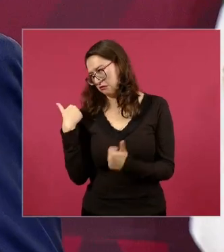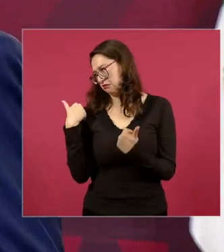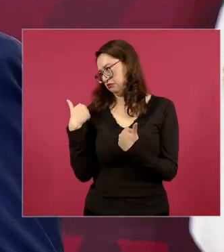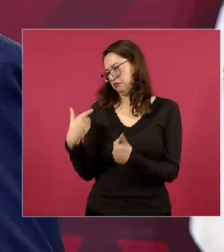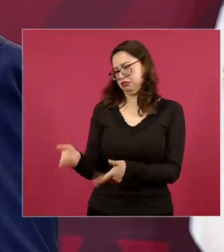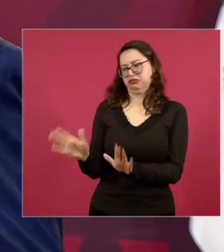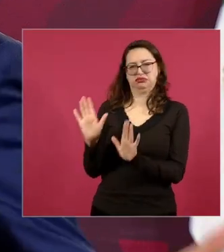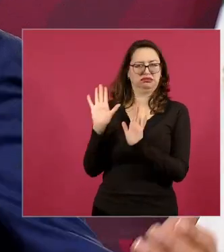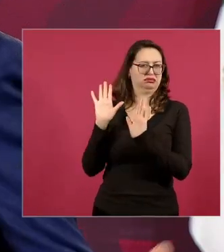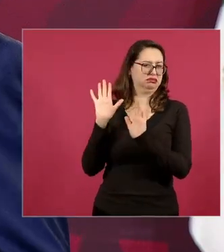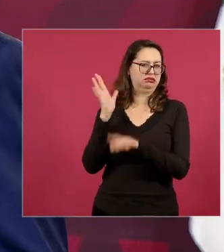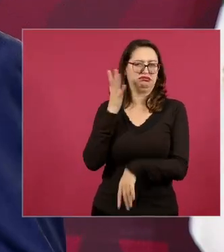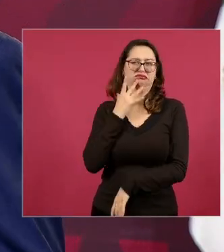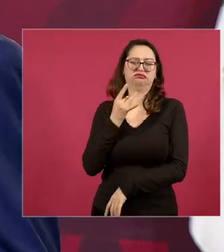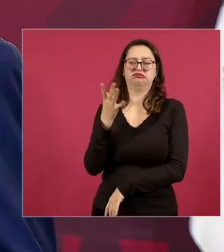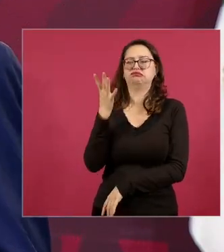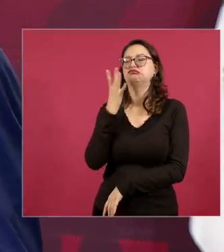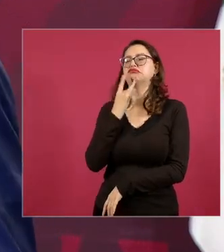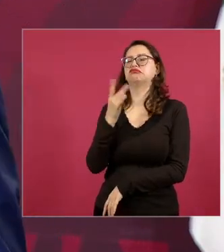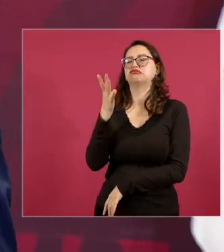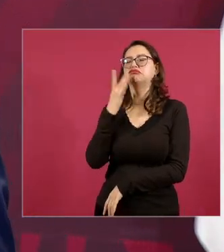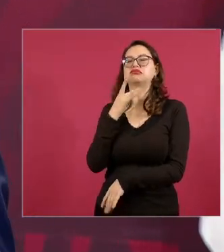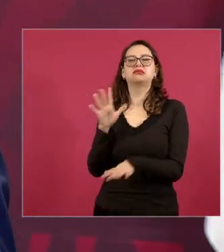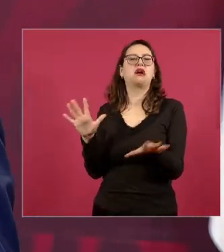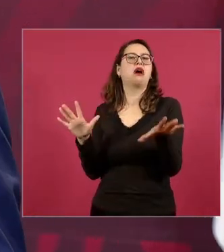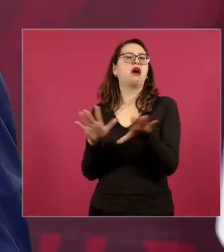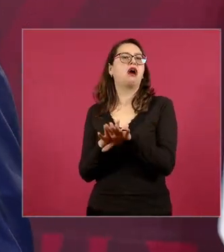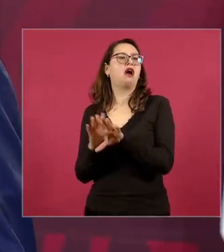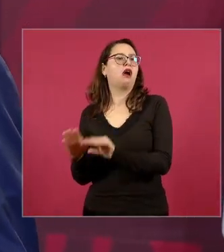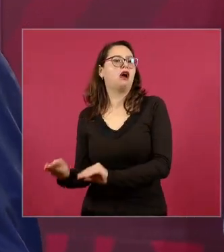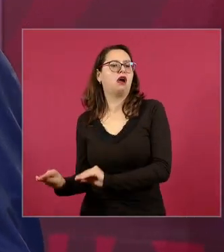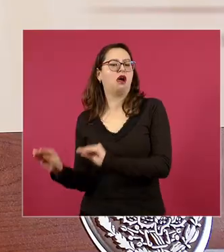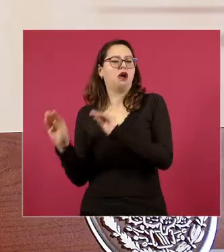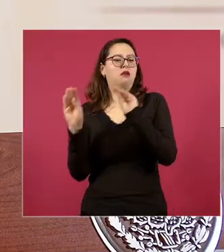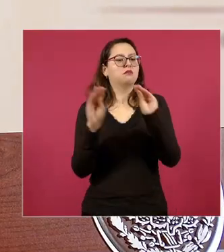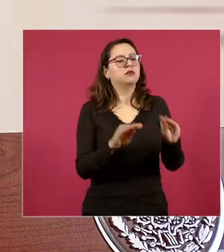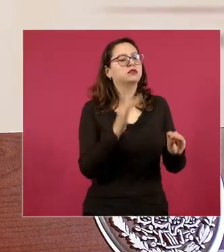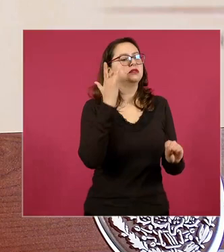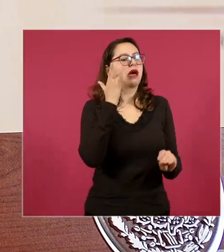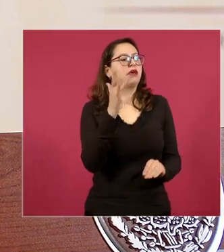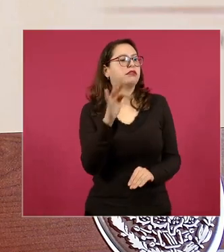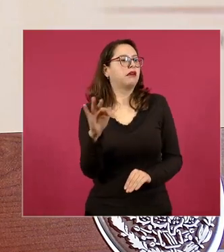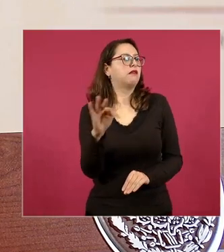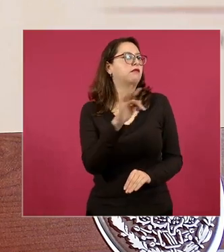ya es Santa Fe o Las Lomas